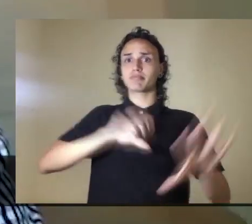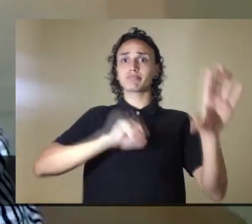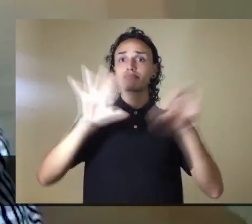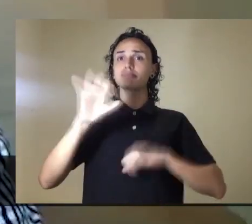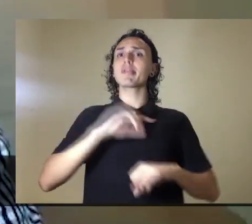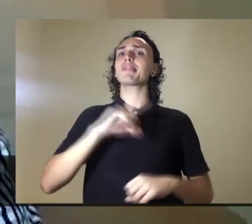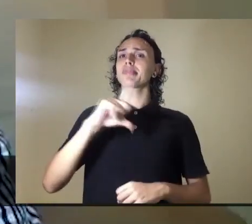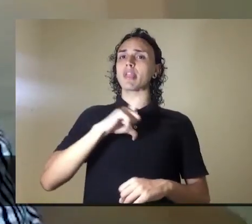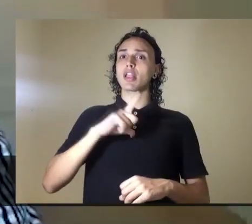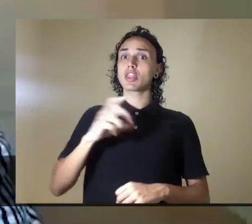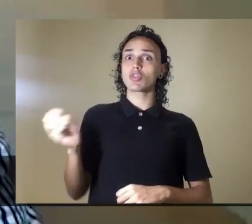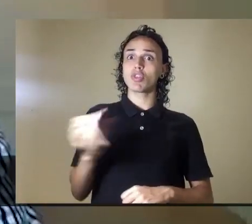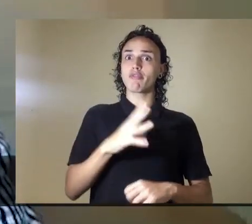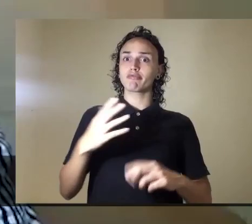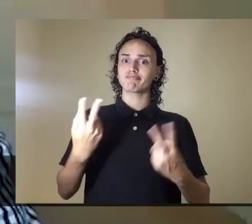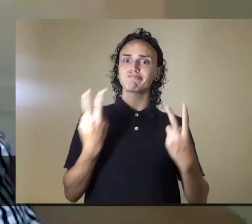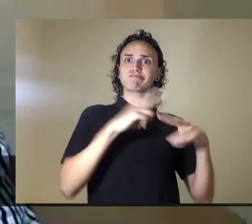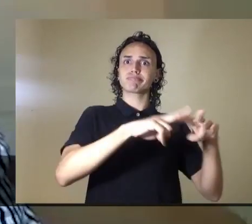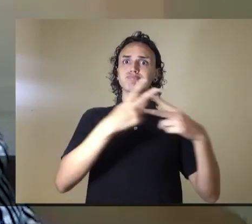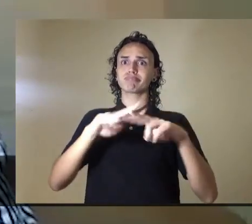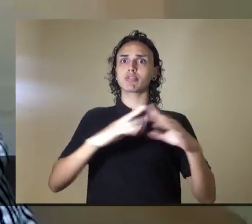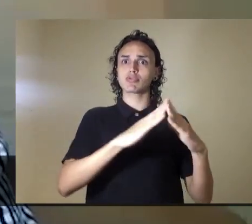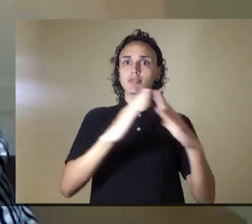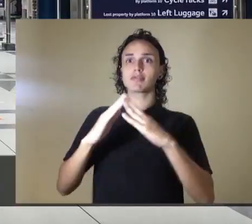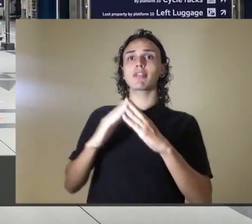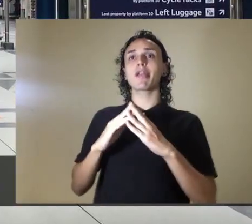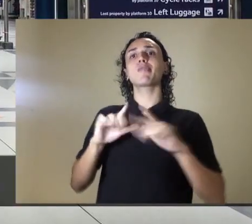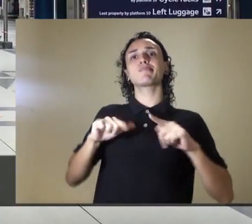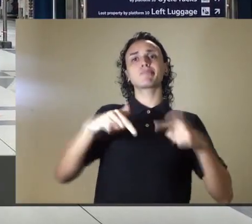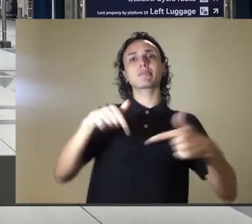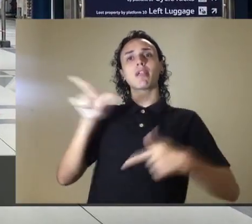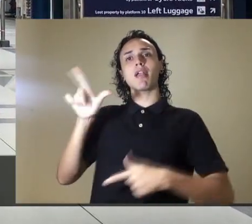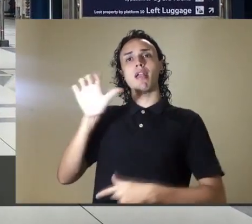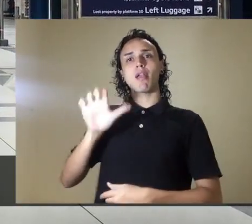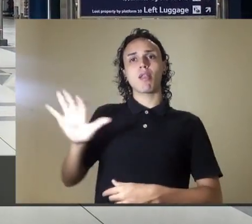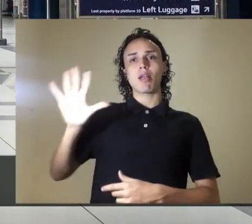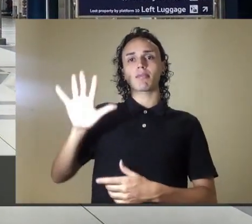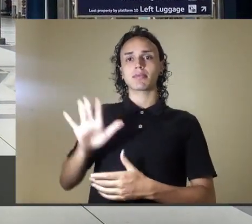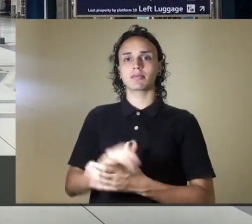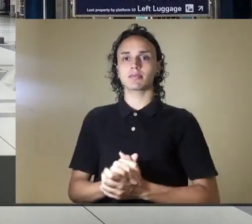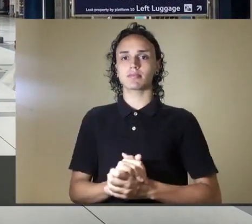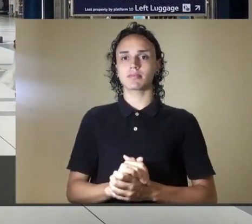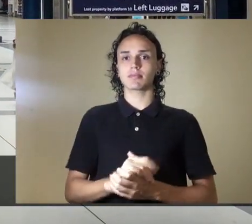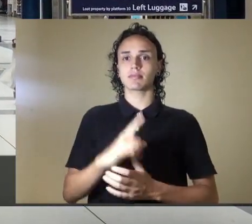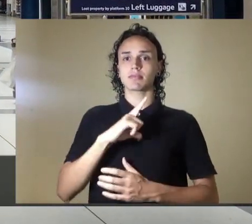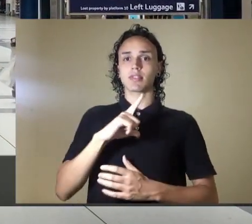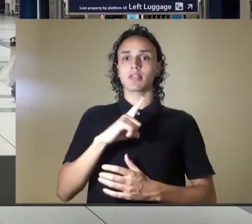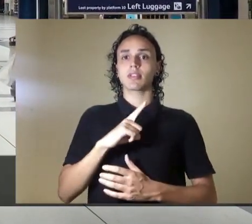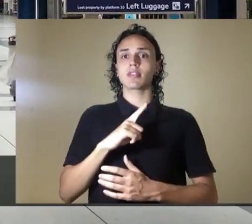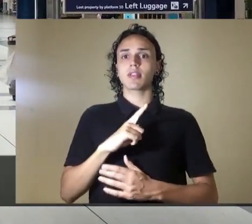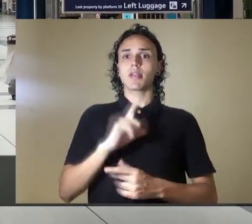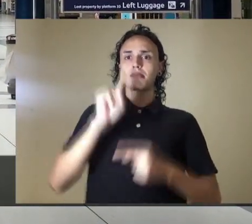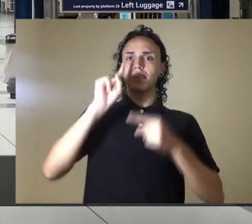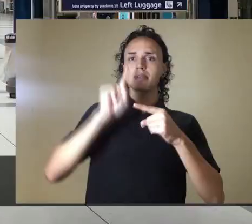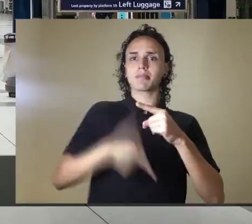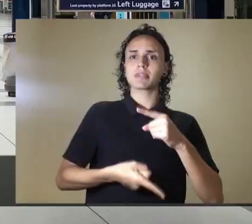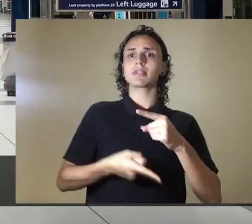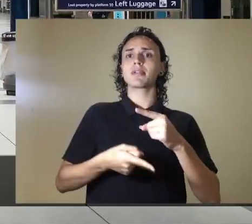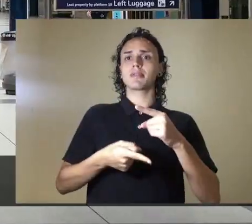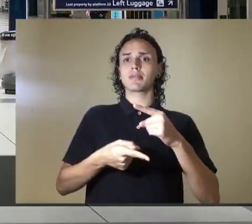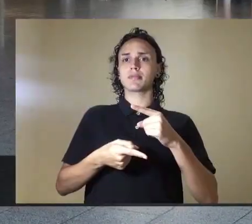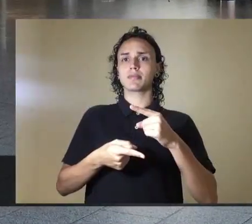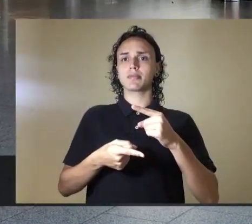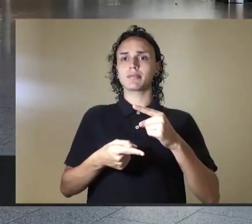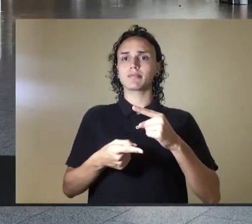parciales, bien geográficos, es decir, prohibición de desplazamiento dentro del país. Hay